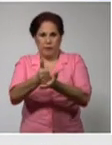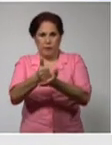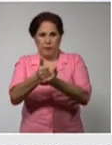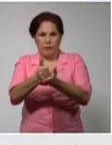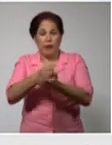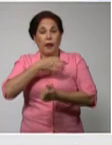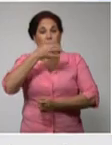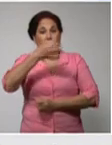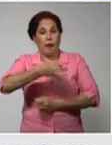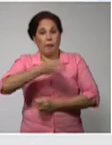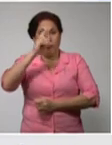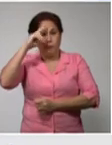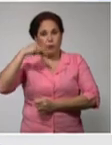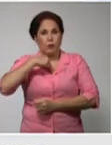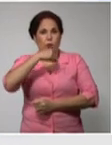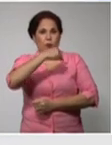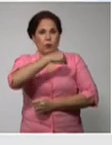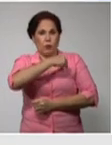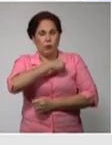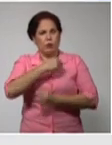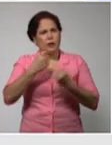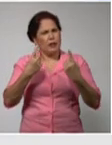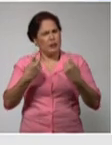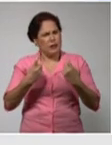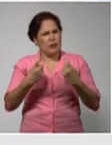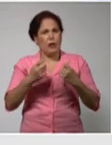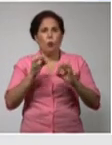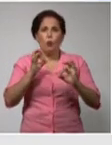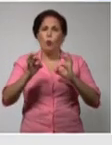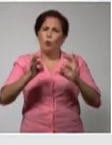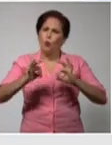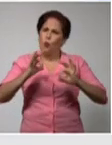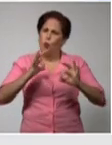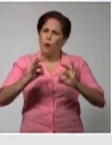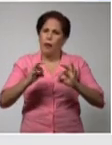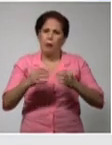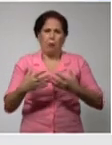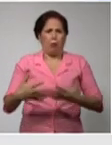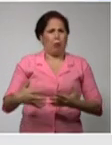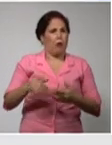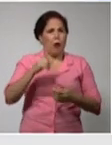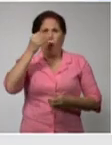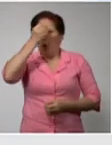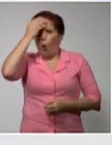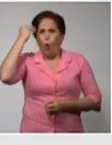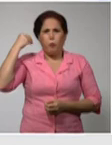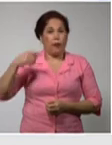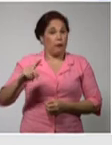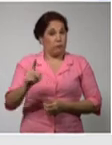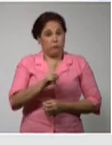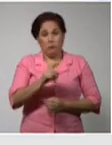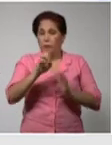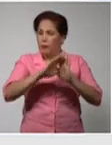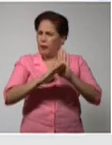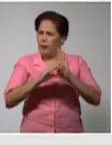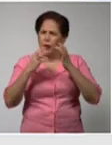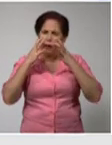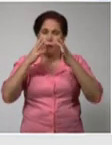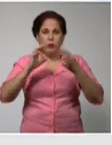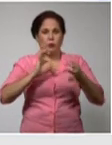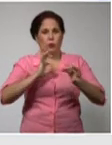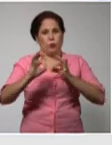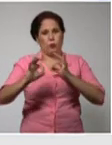experto en conferencia de prensa es necesario no relajar no descuidar ninguna de las medidas de protección que usted ya